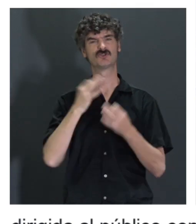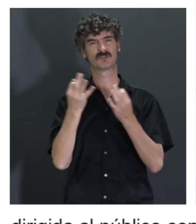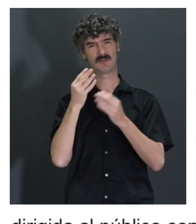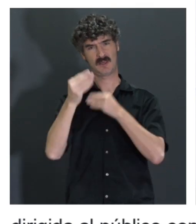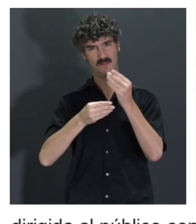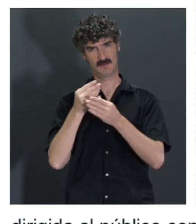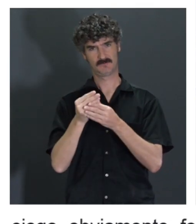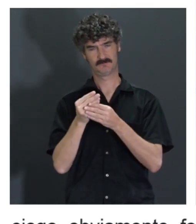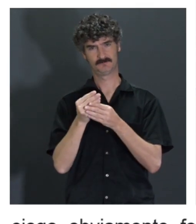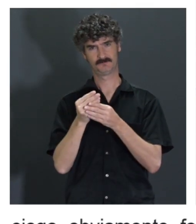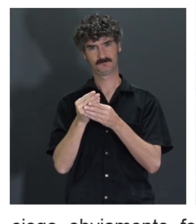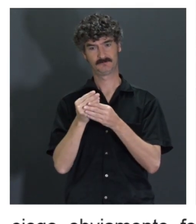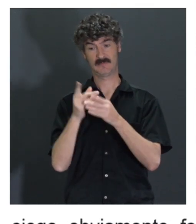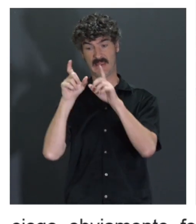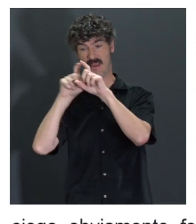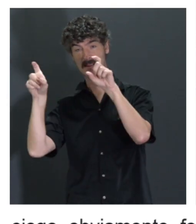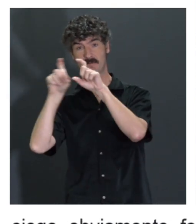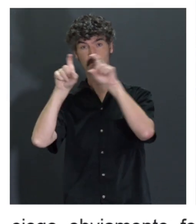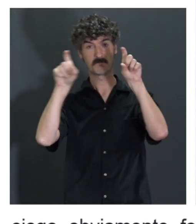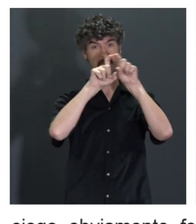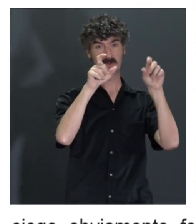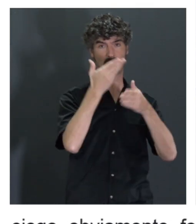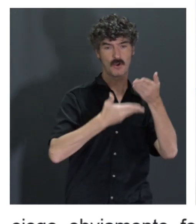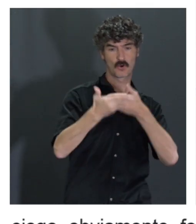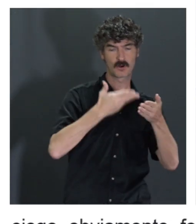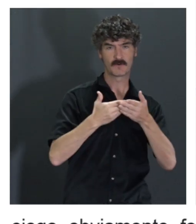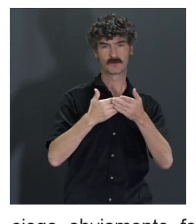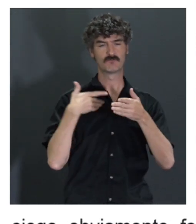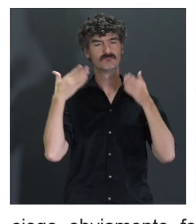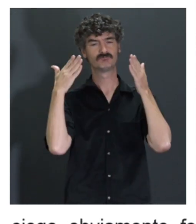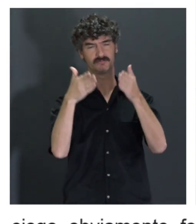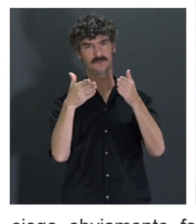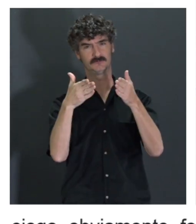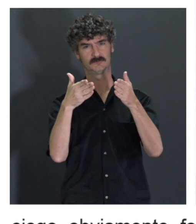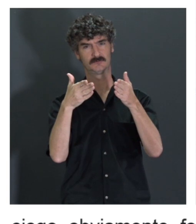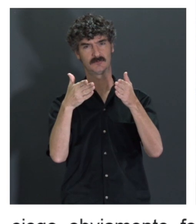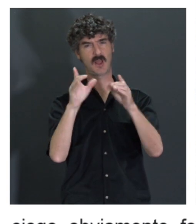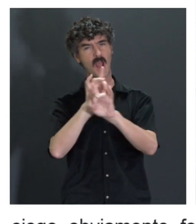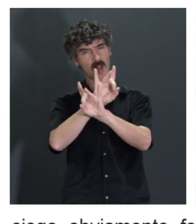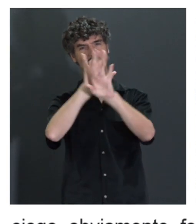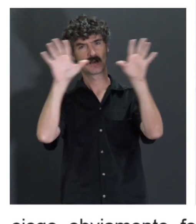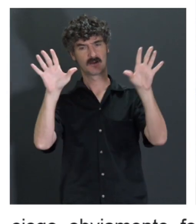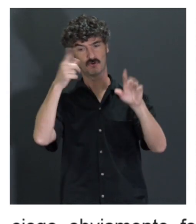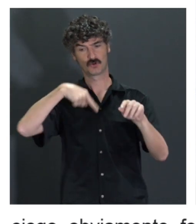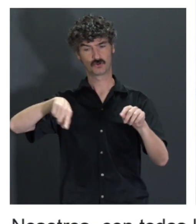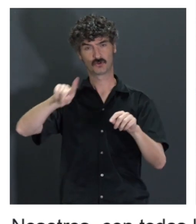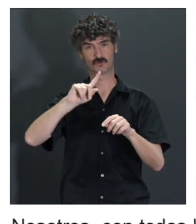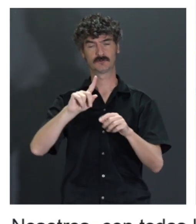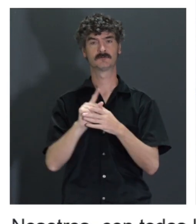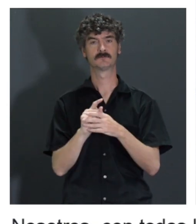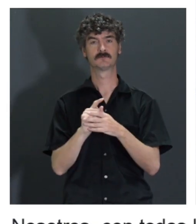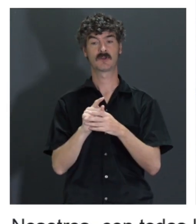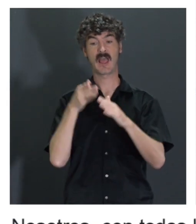Nosotros, con todas las empresas con las que estamos colaborando, siempre ponemos el énfasis en que para conseguir que la